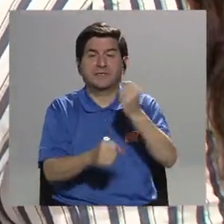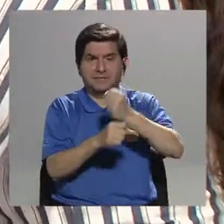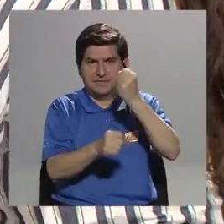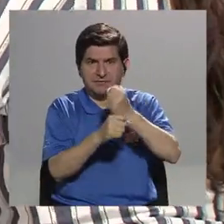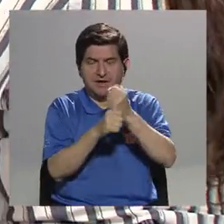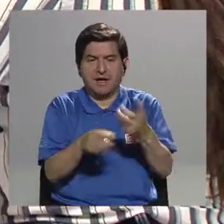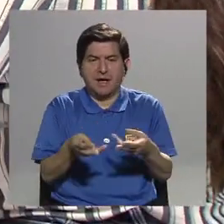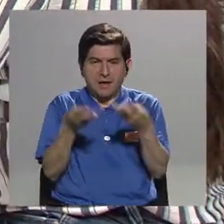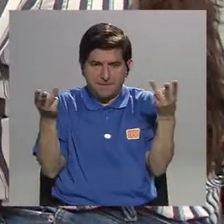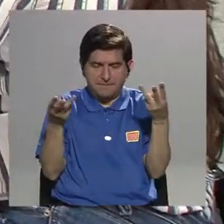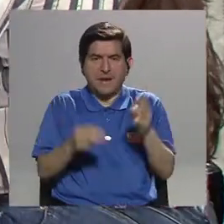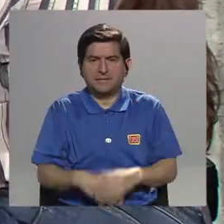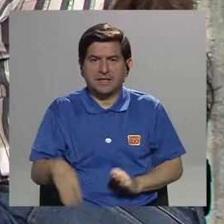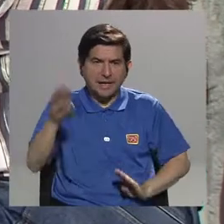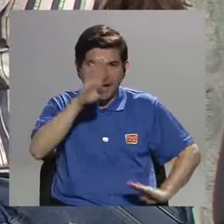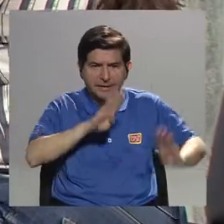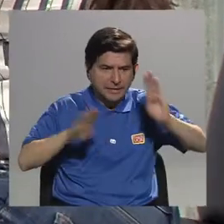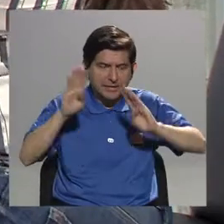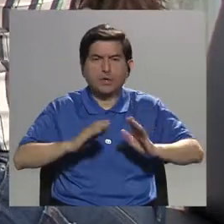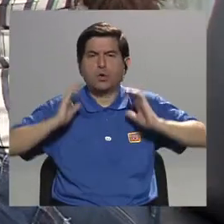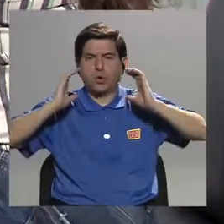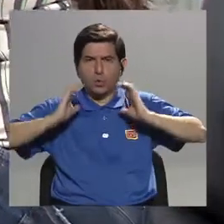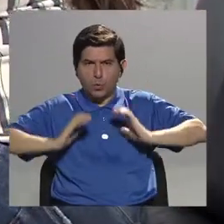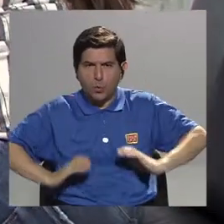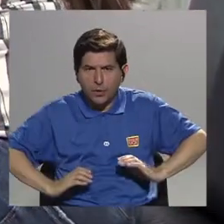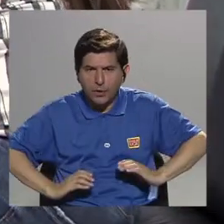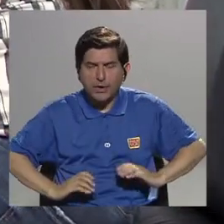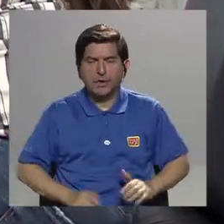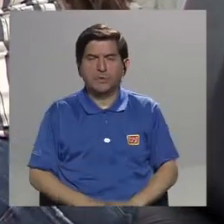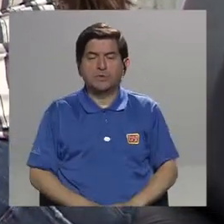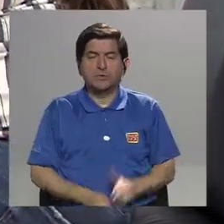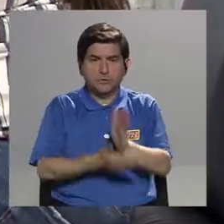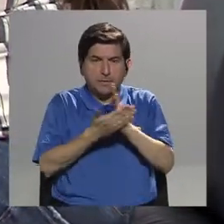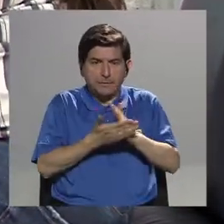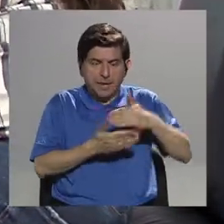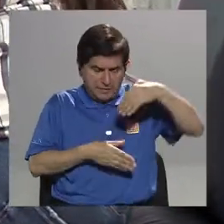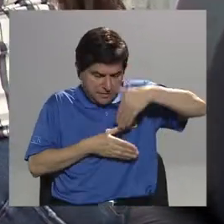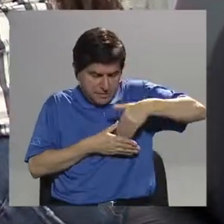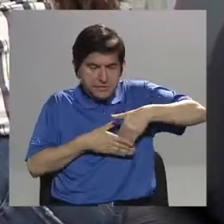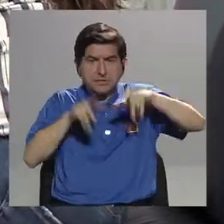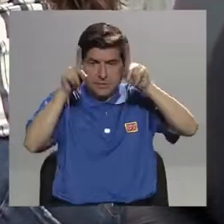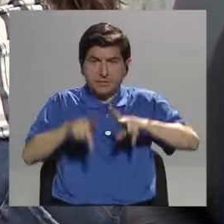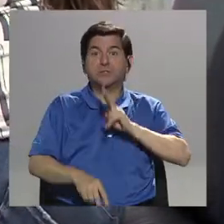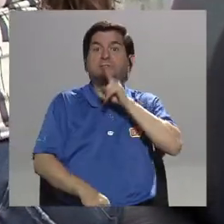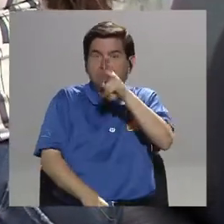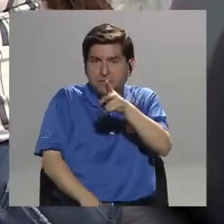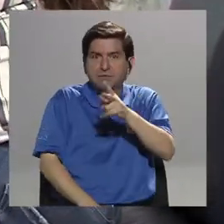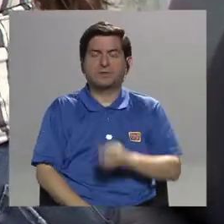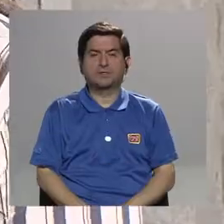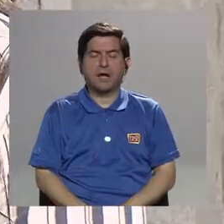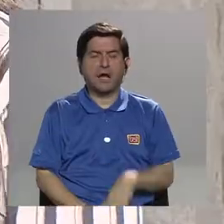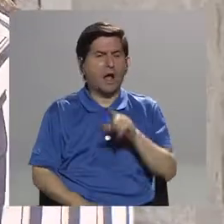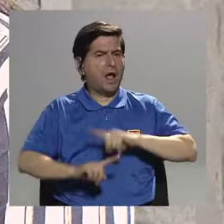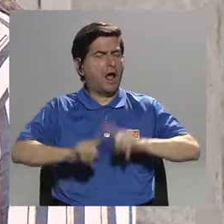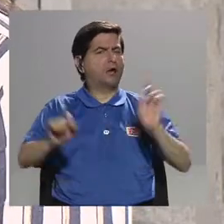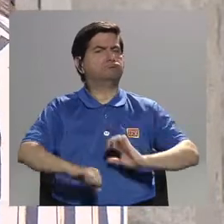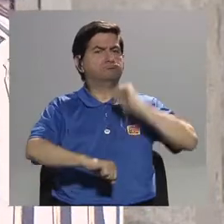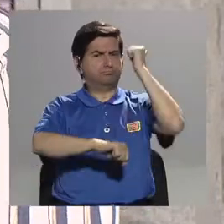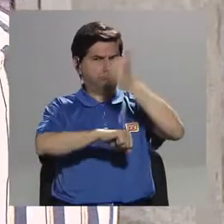el que en la universidad podamos trabajar con material biológico, ¿verdad? Cuerpos, órganos, ¿verdad? De personas